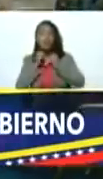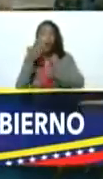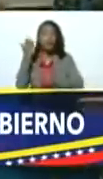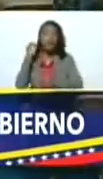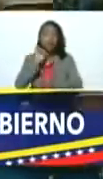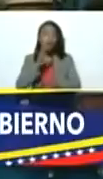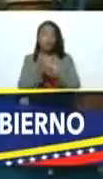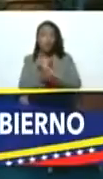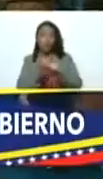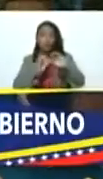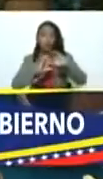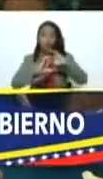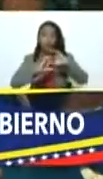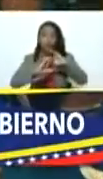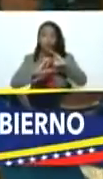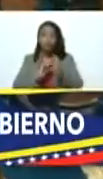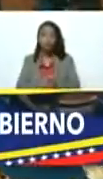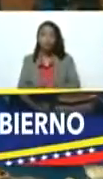conversadito.